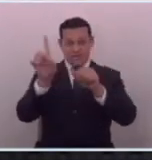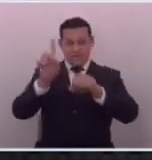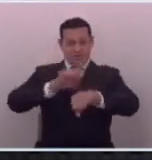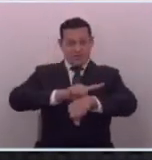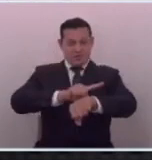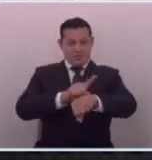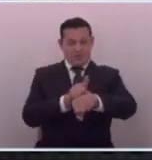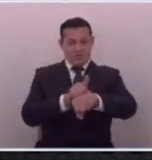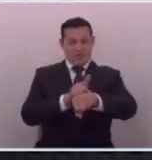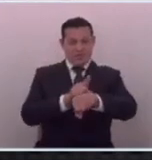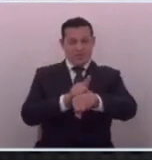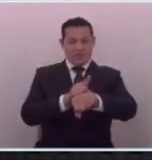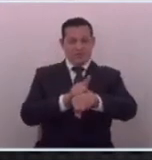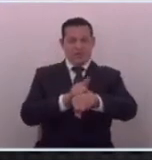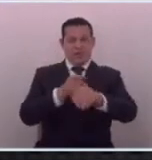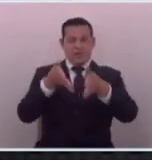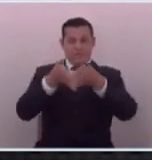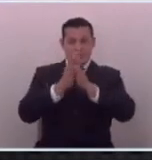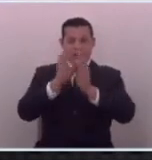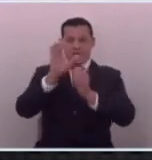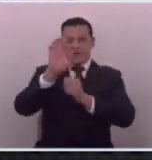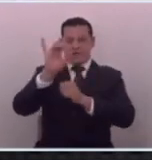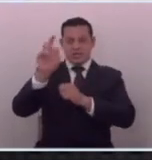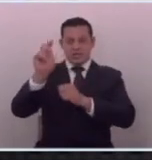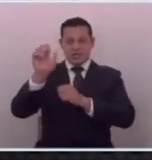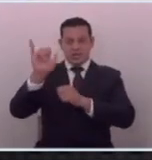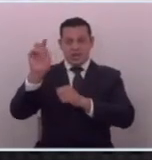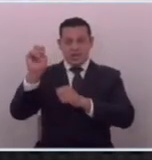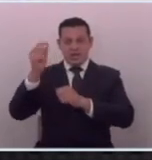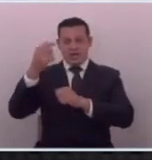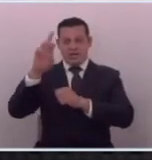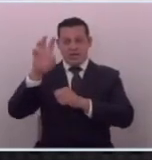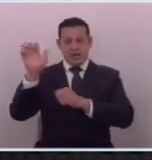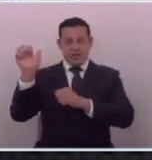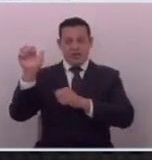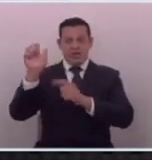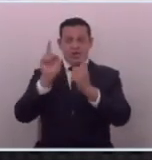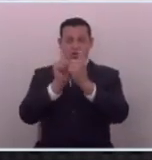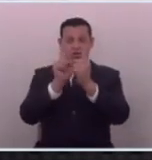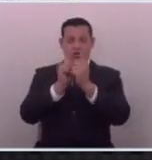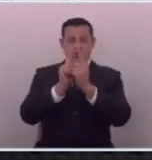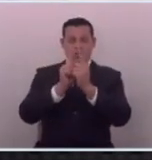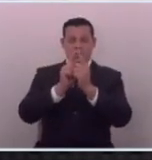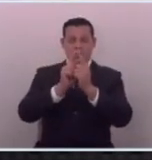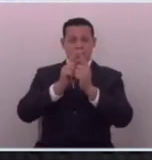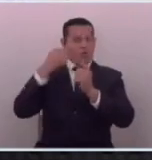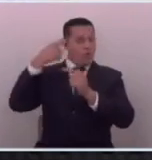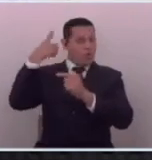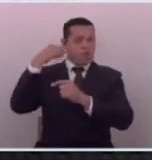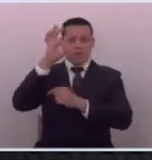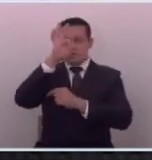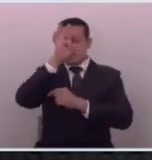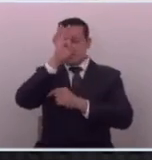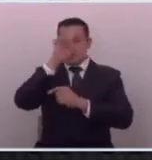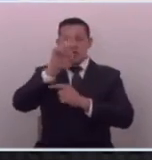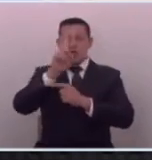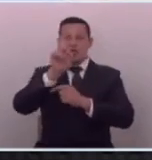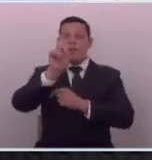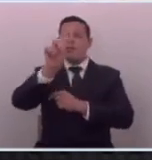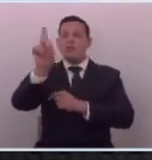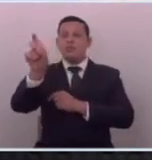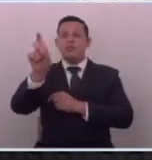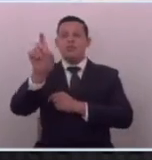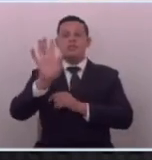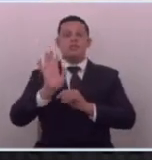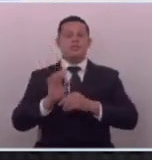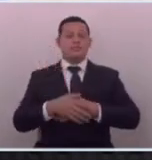me cita don Cris Guevara G mejor conocido como don Cerdónio Ruín dice que ya no le pregunten